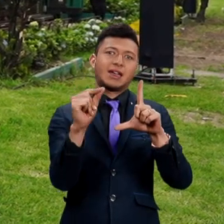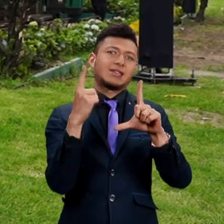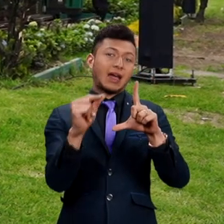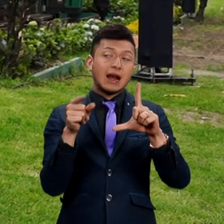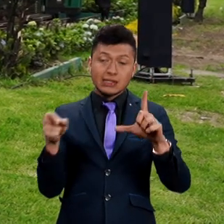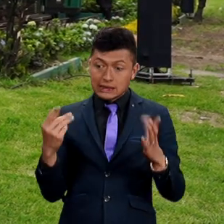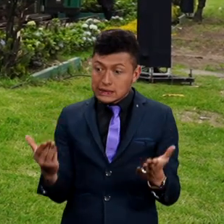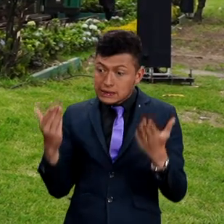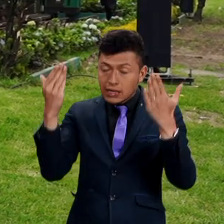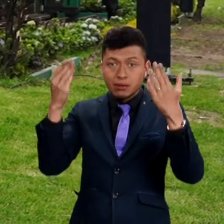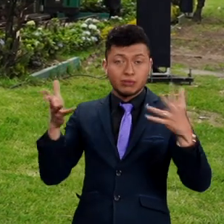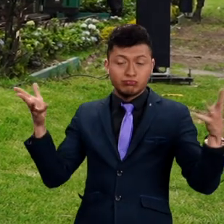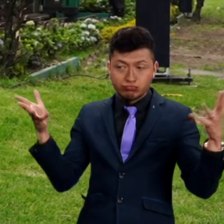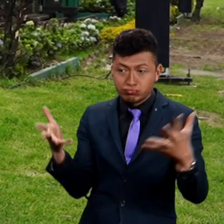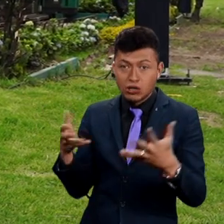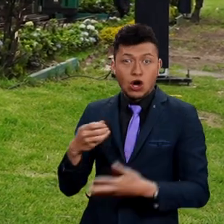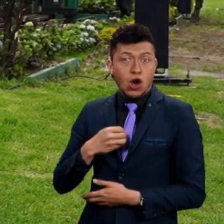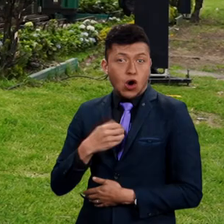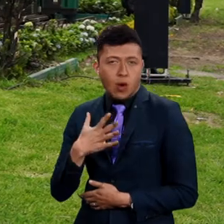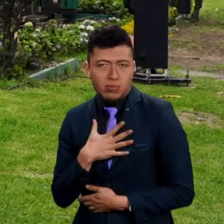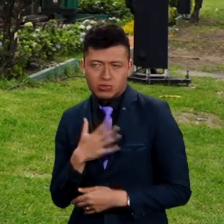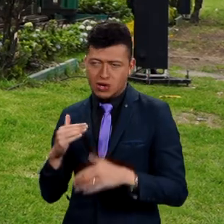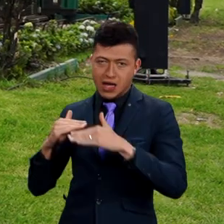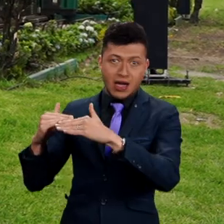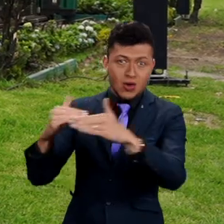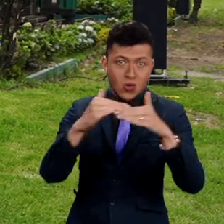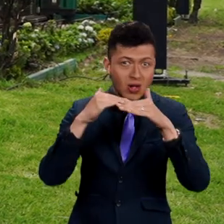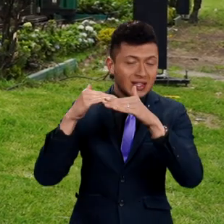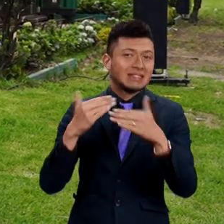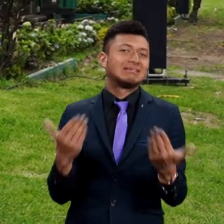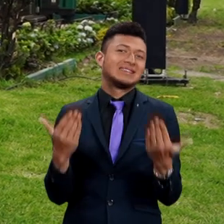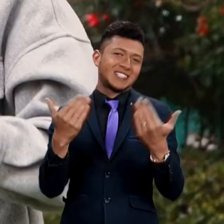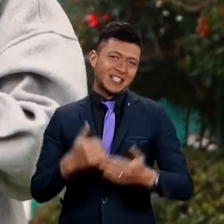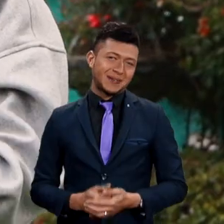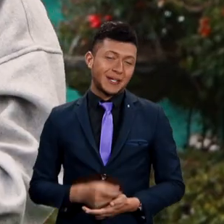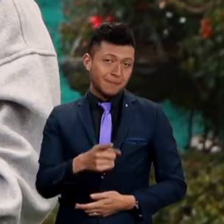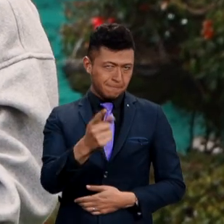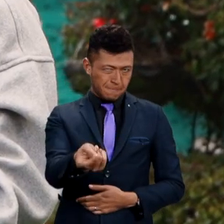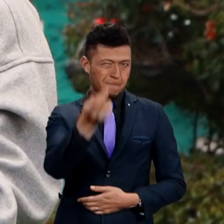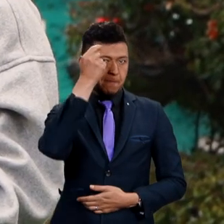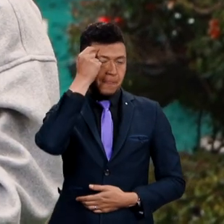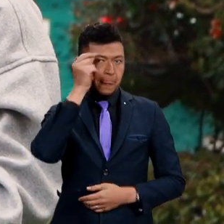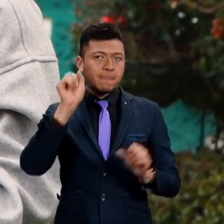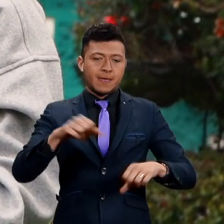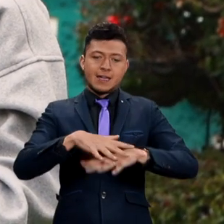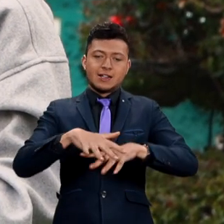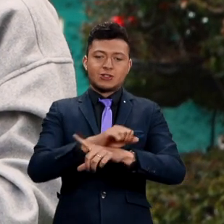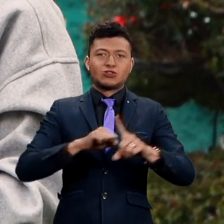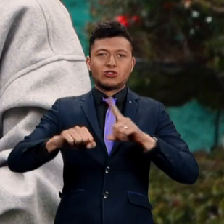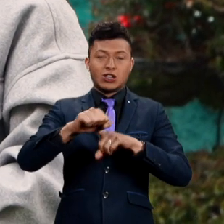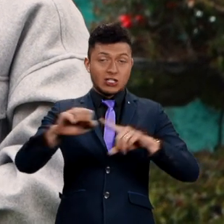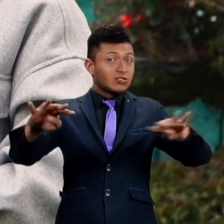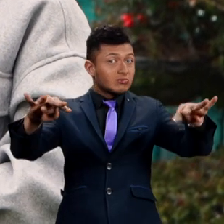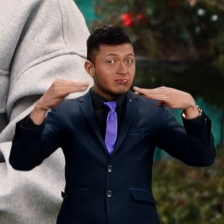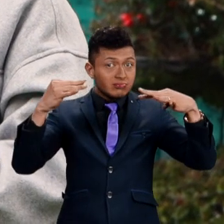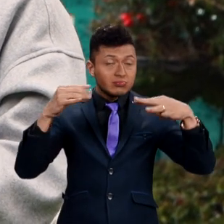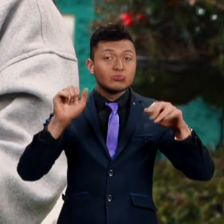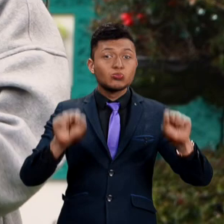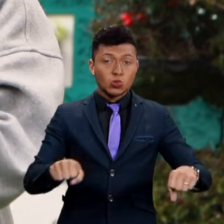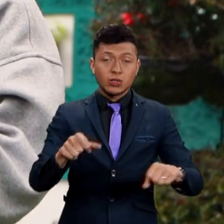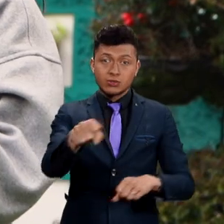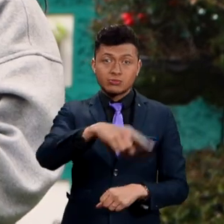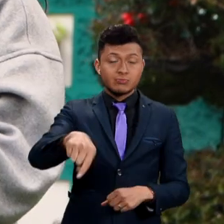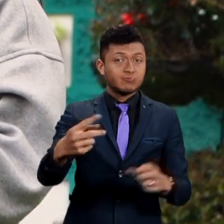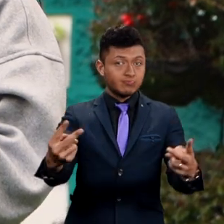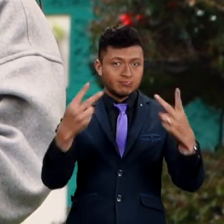democratización digital llena de riqueza, oportunidades e igualdad. Recuerden que pueden seguirnos por medio de nuestras redes sociales